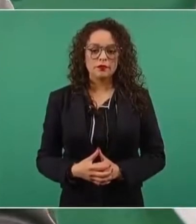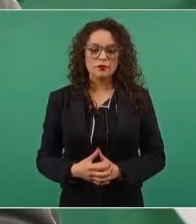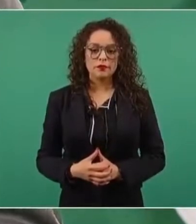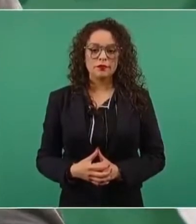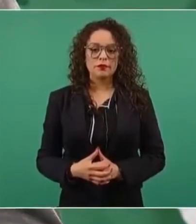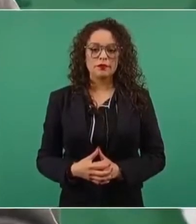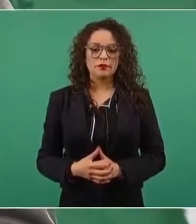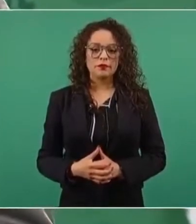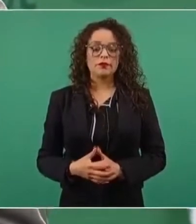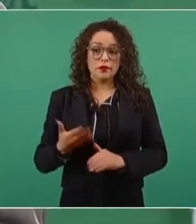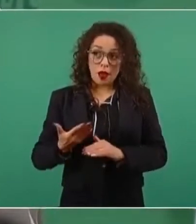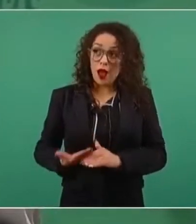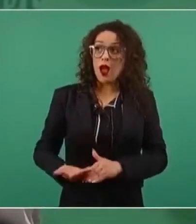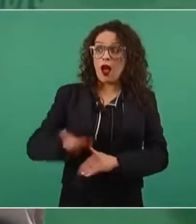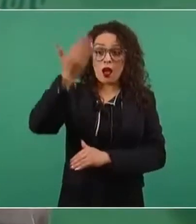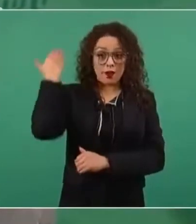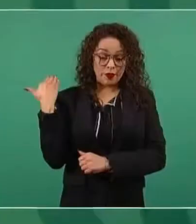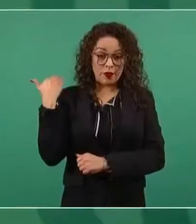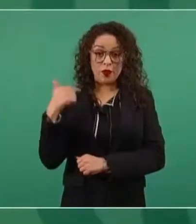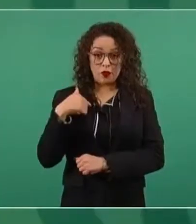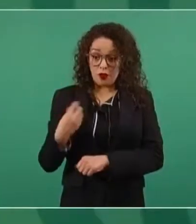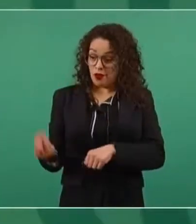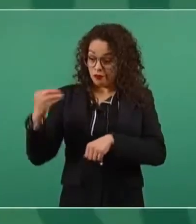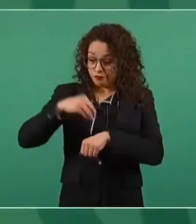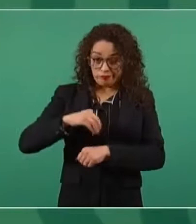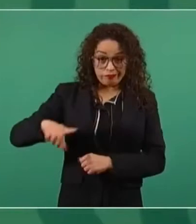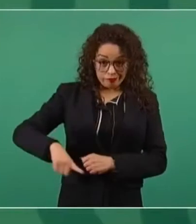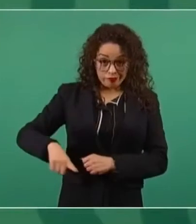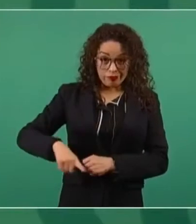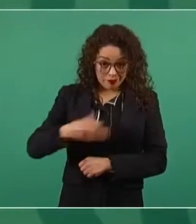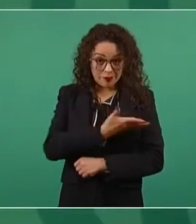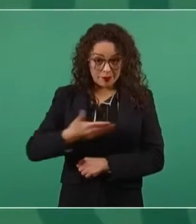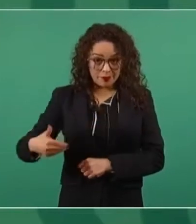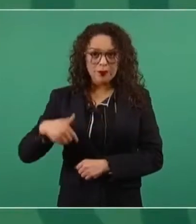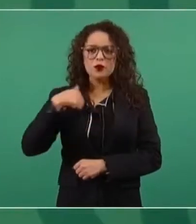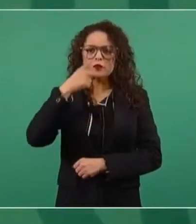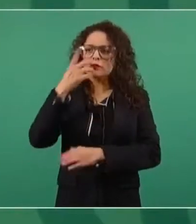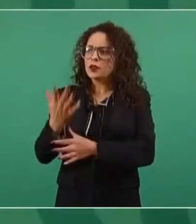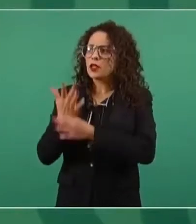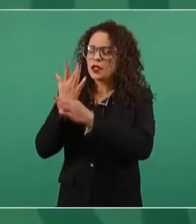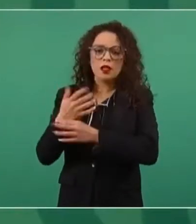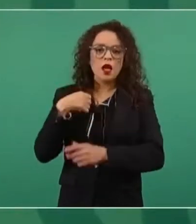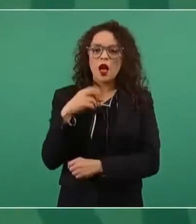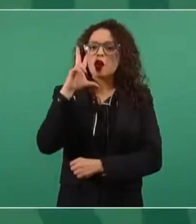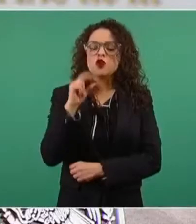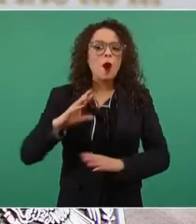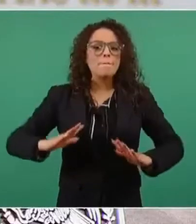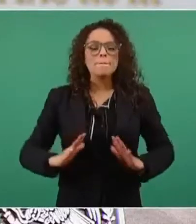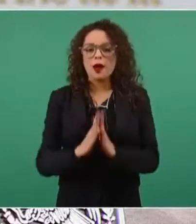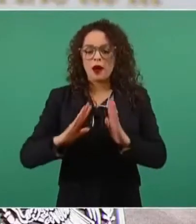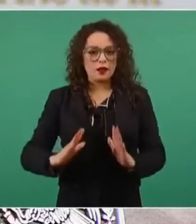de lo que dije cuando tomé posición del cargo de presidente de la República.